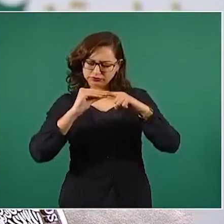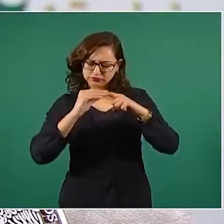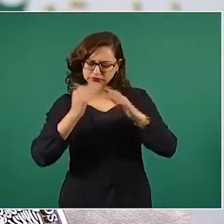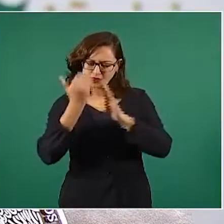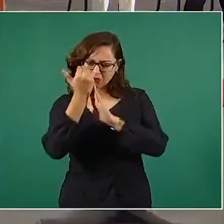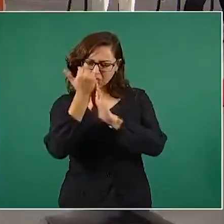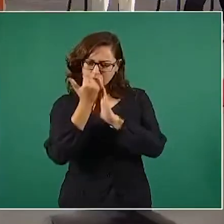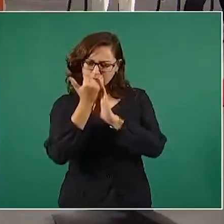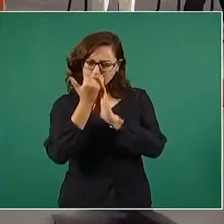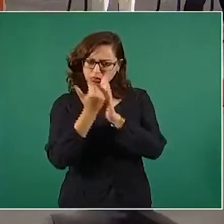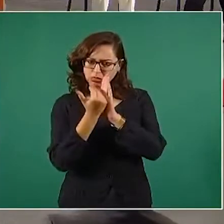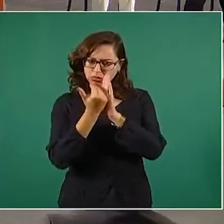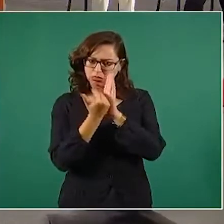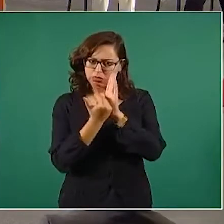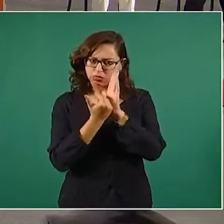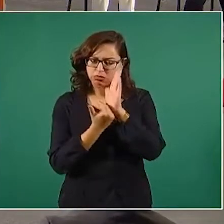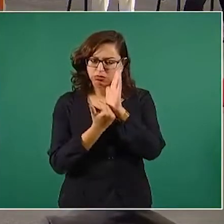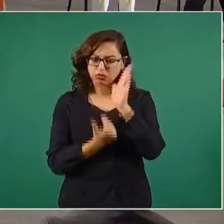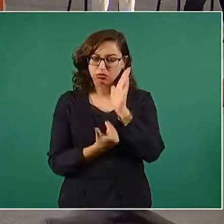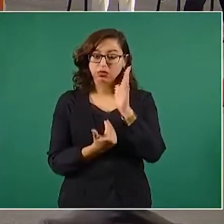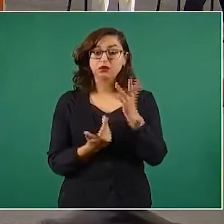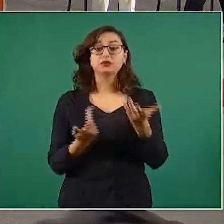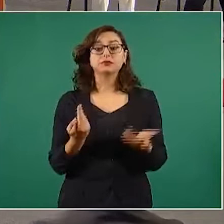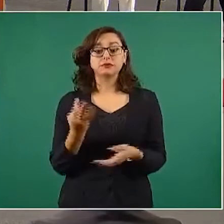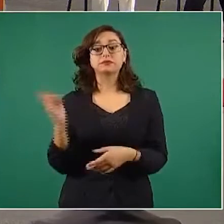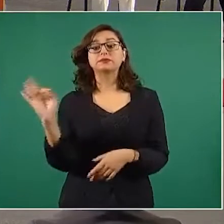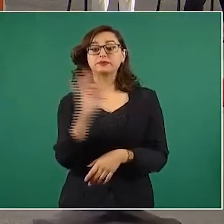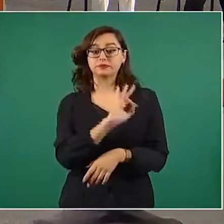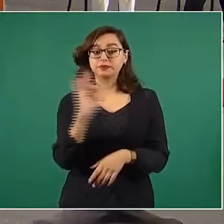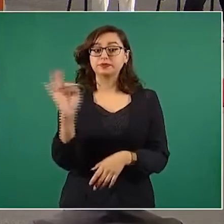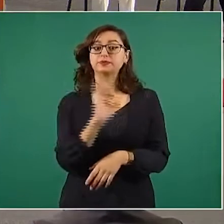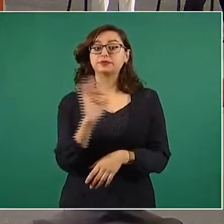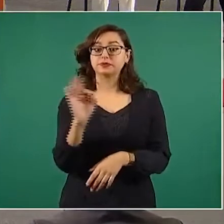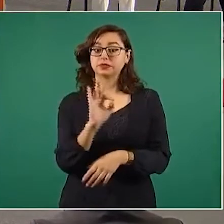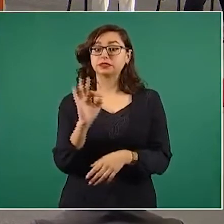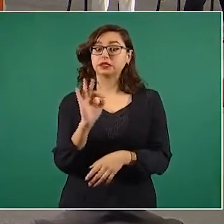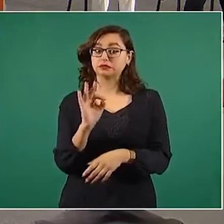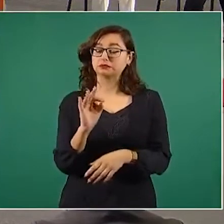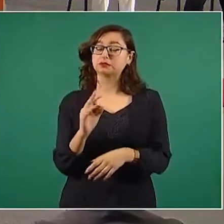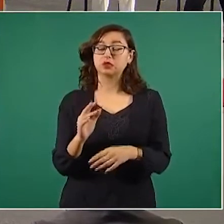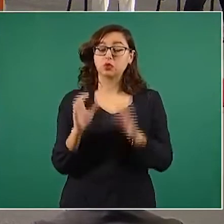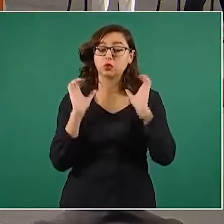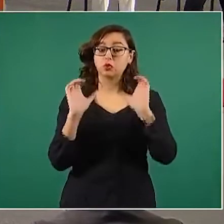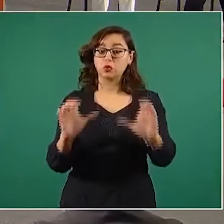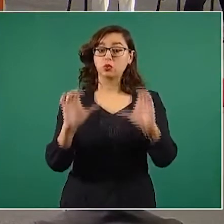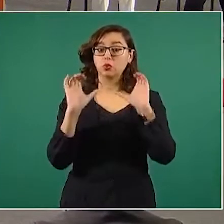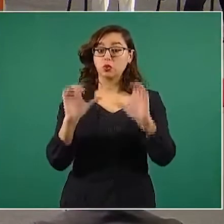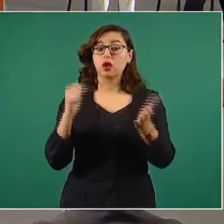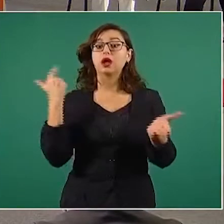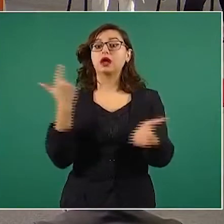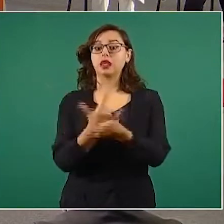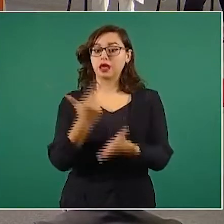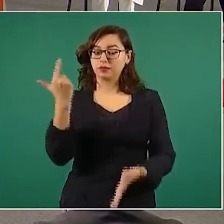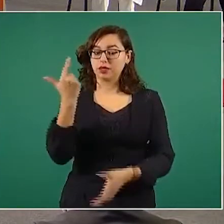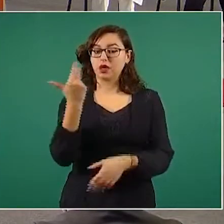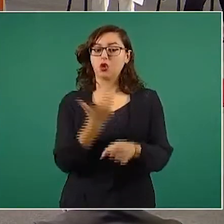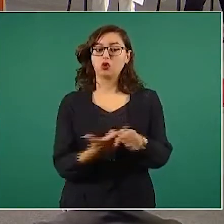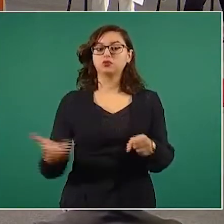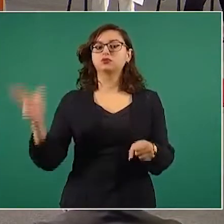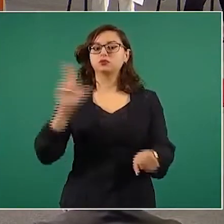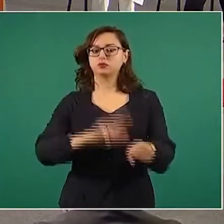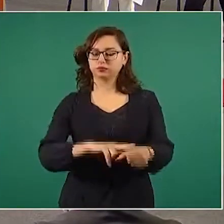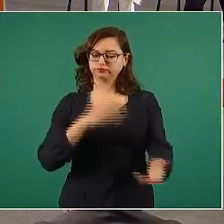reduce dos puntos porcentuales, puede ser una señal importante de alerta, que requiera que acudas al hospital